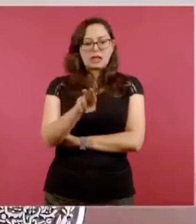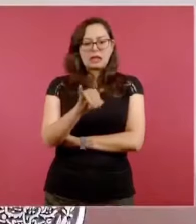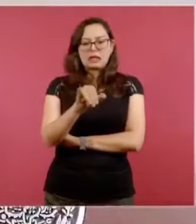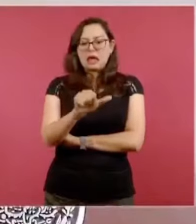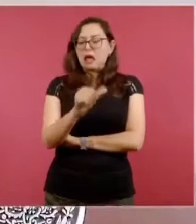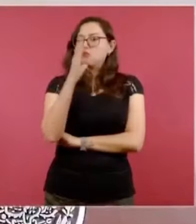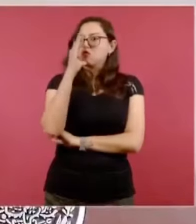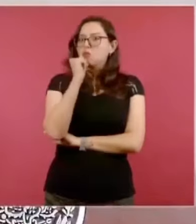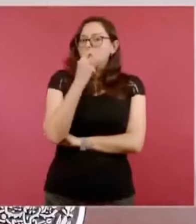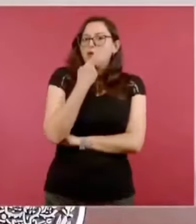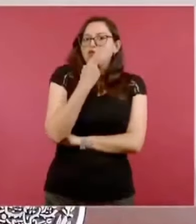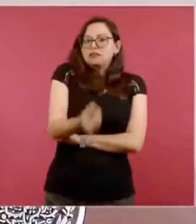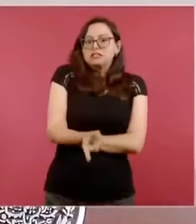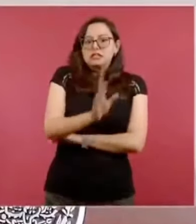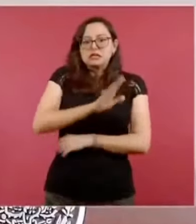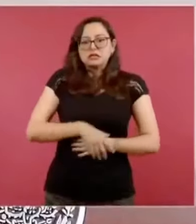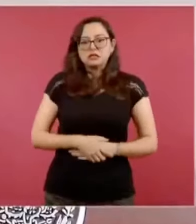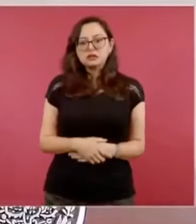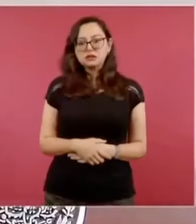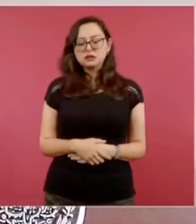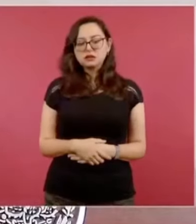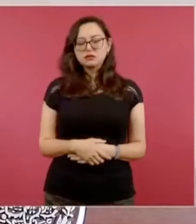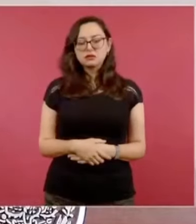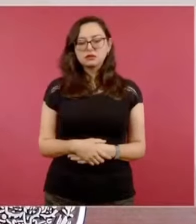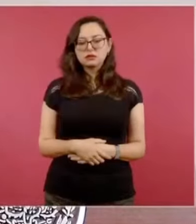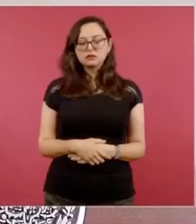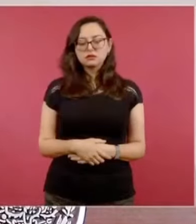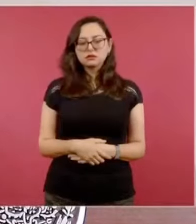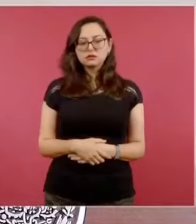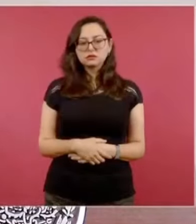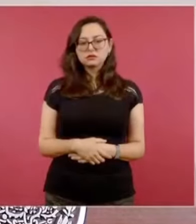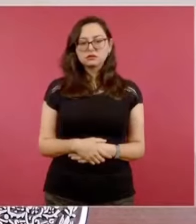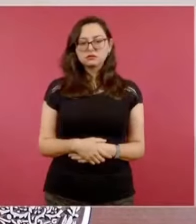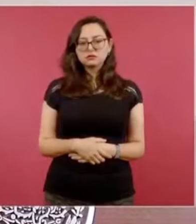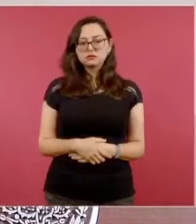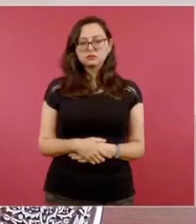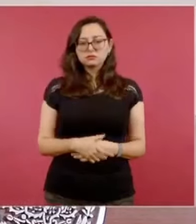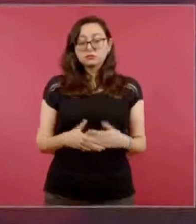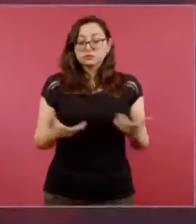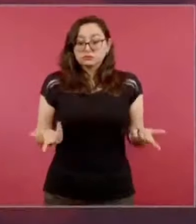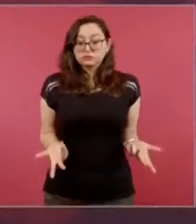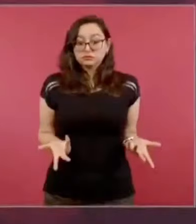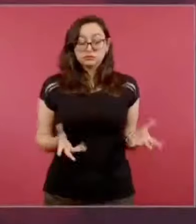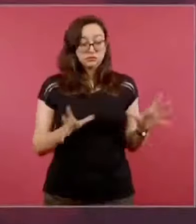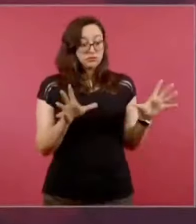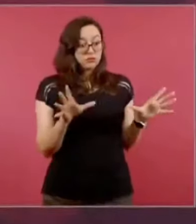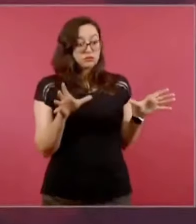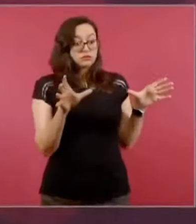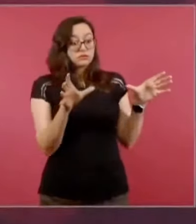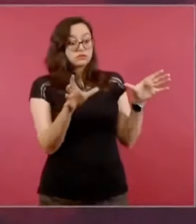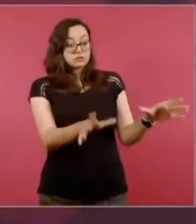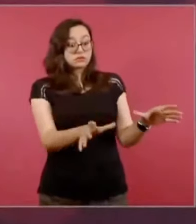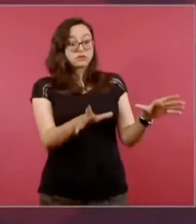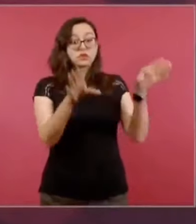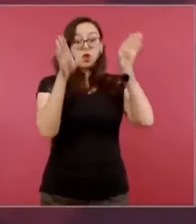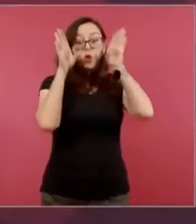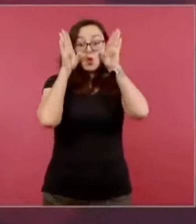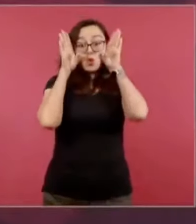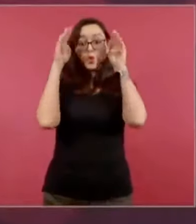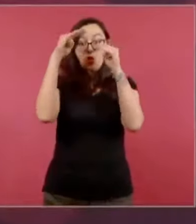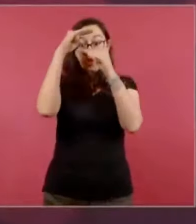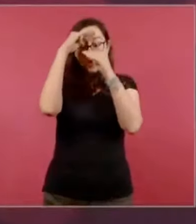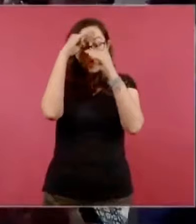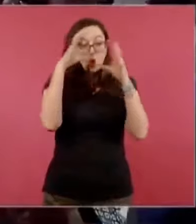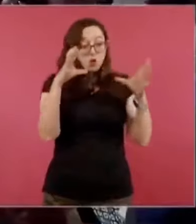el bloque conservador tiene